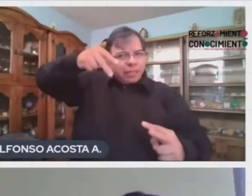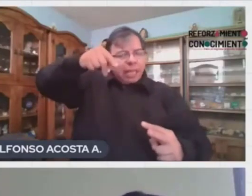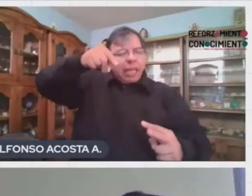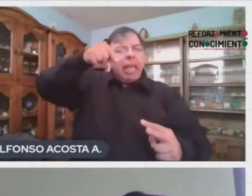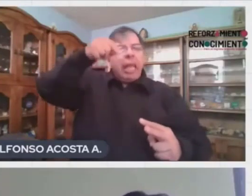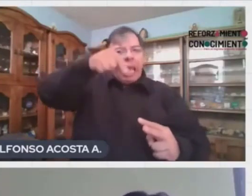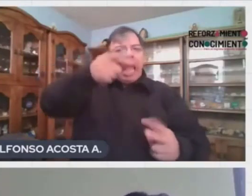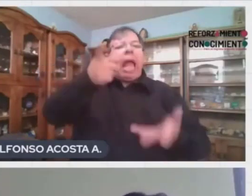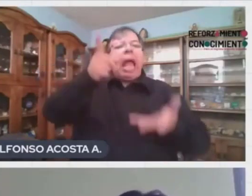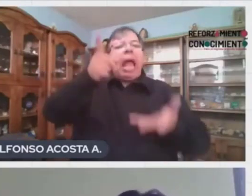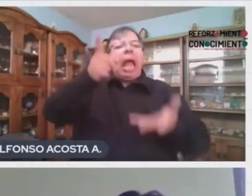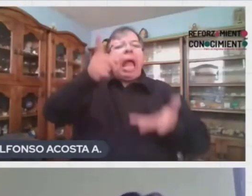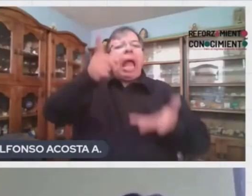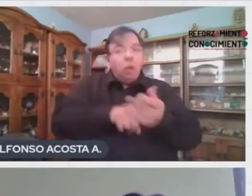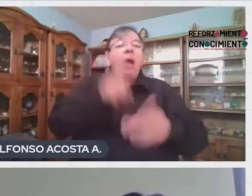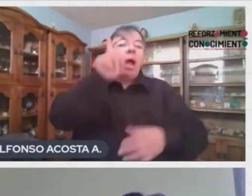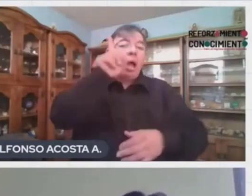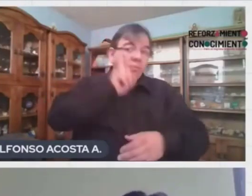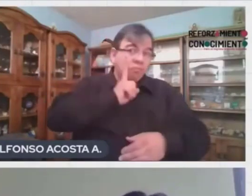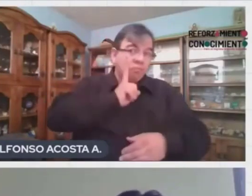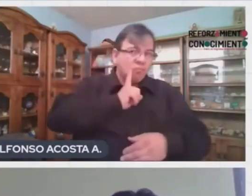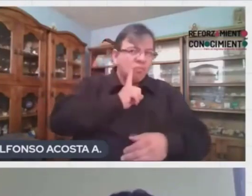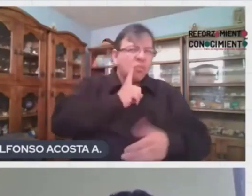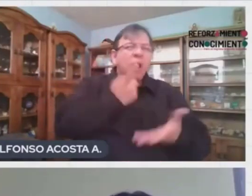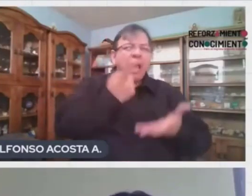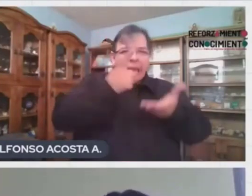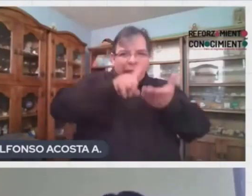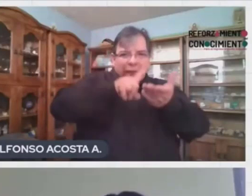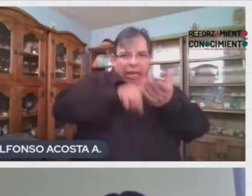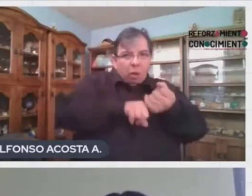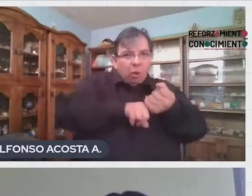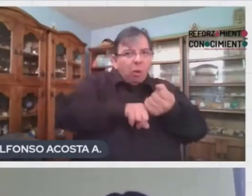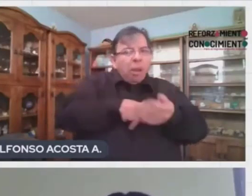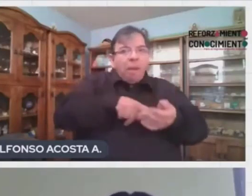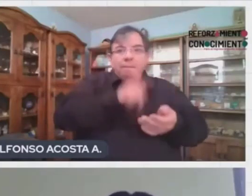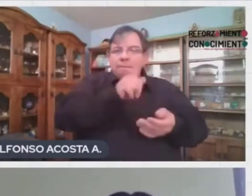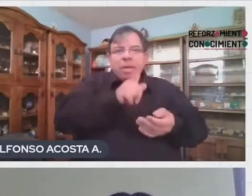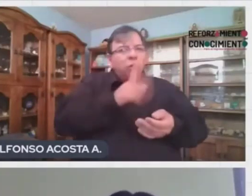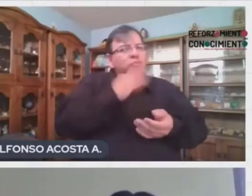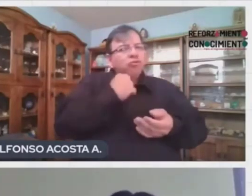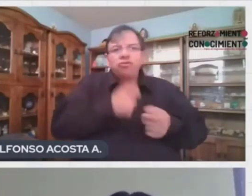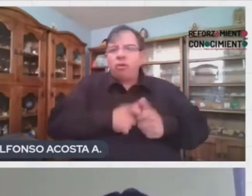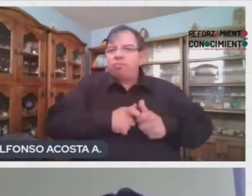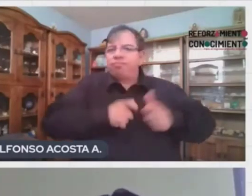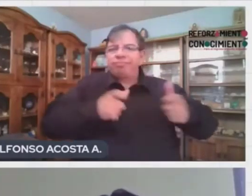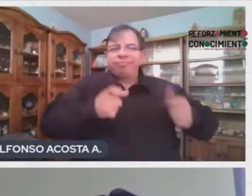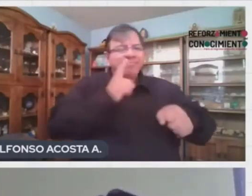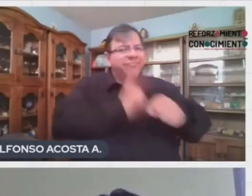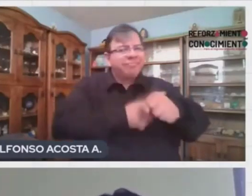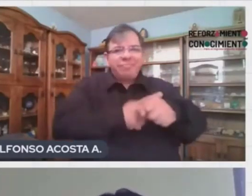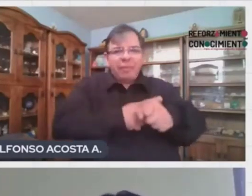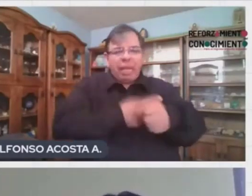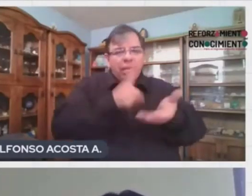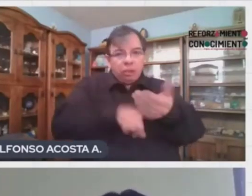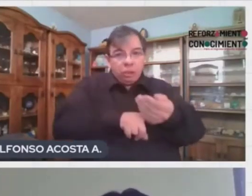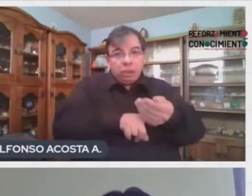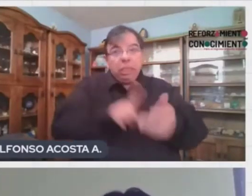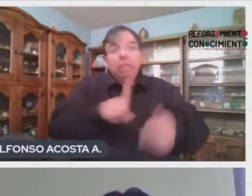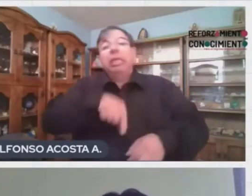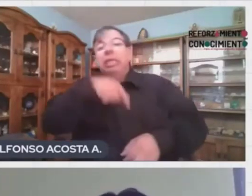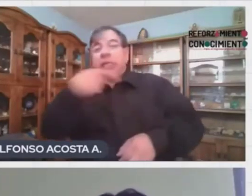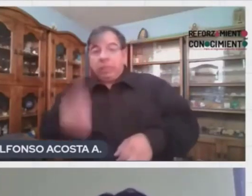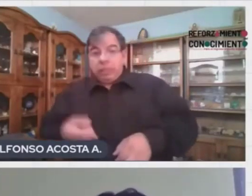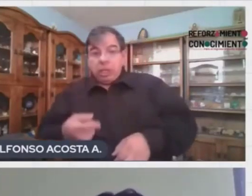esta enfermedad, pero solo la va a desarrollar el hombre. Es decir, si tiene hijos varones,